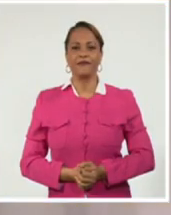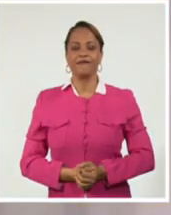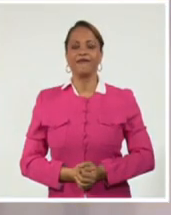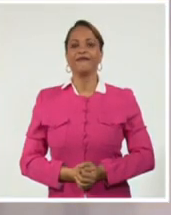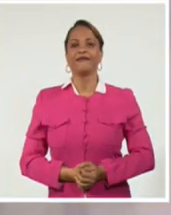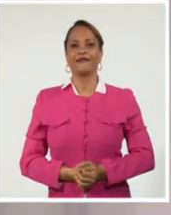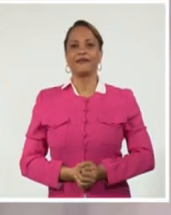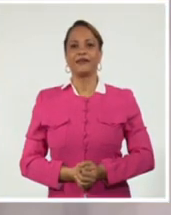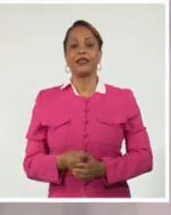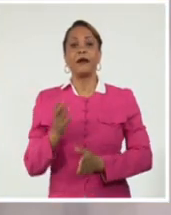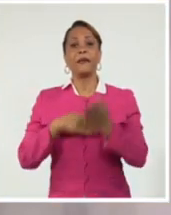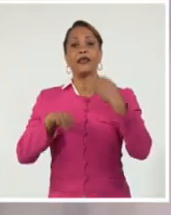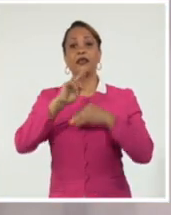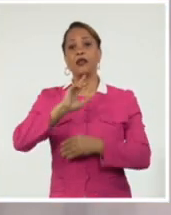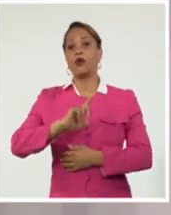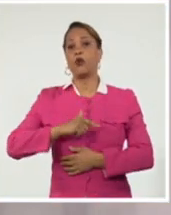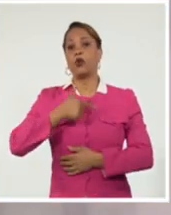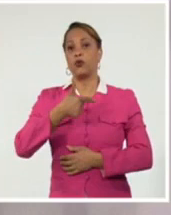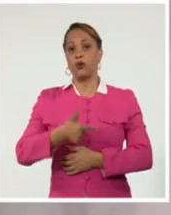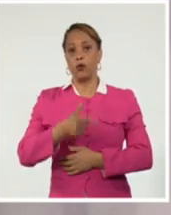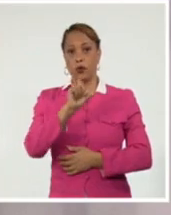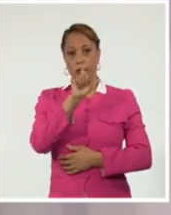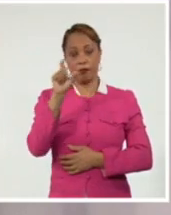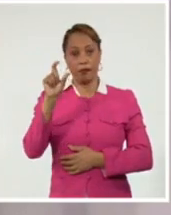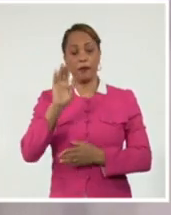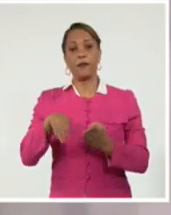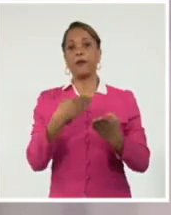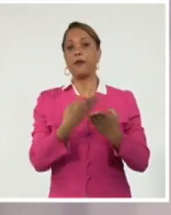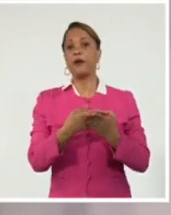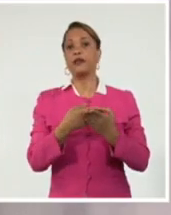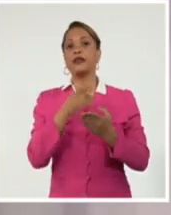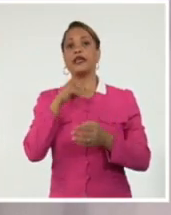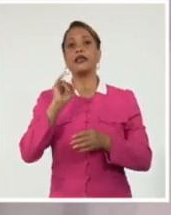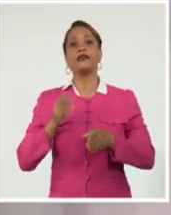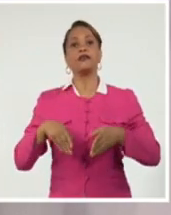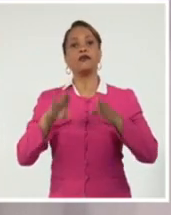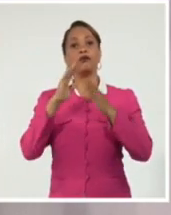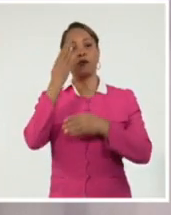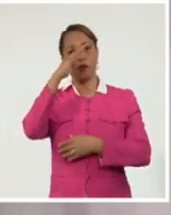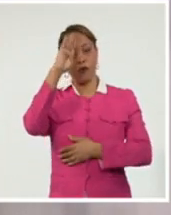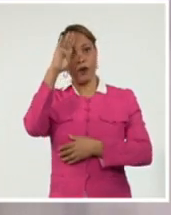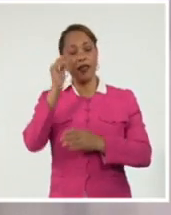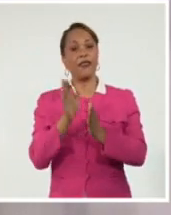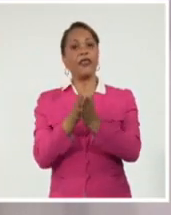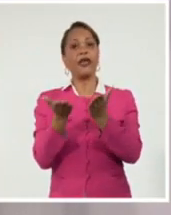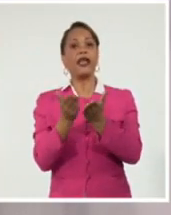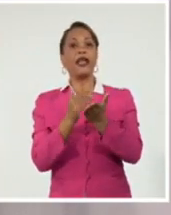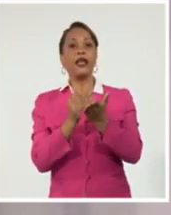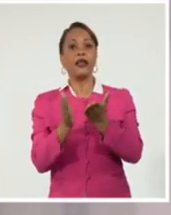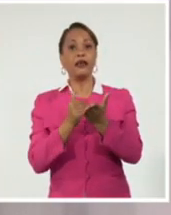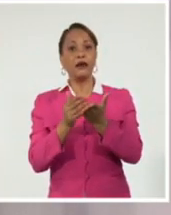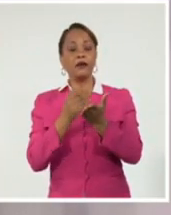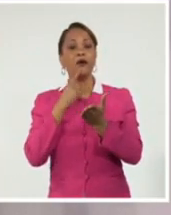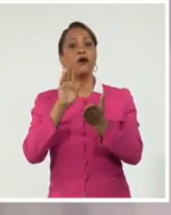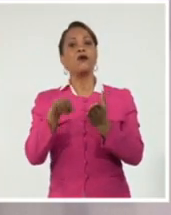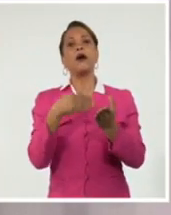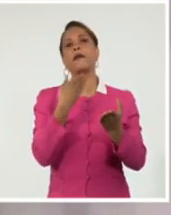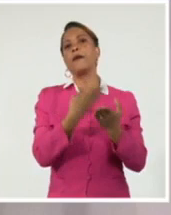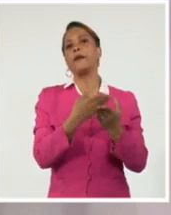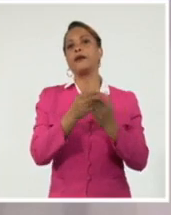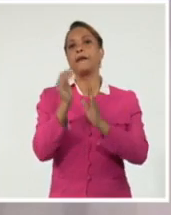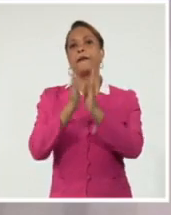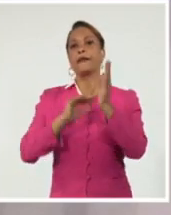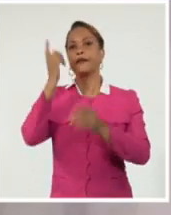El Ministerio de Cultura propuesta del Instituto Cubano del Libro ha adoptado la decisión de posponer para el mes de abril la